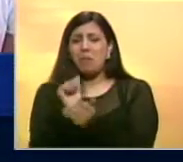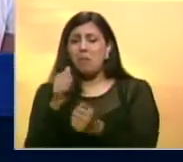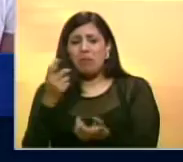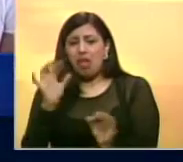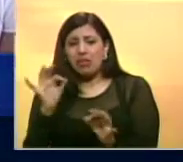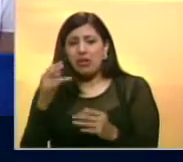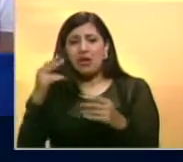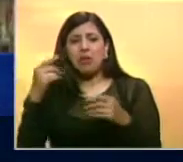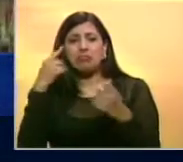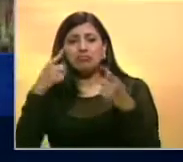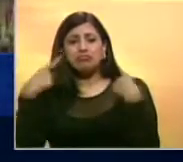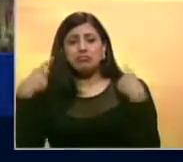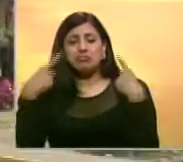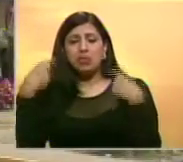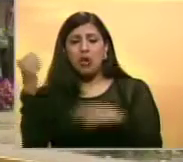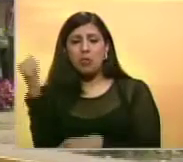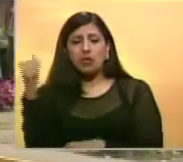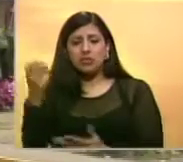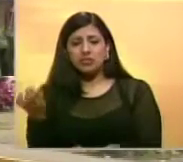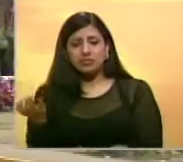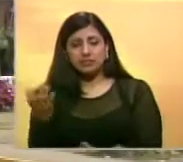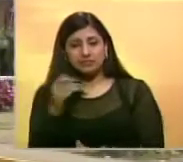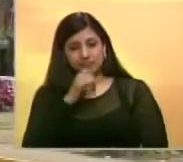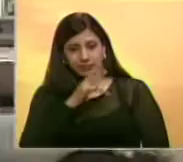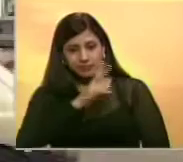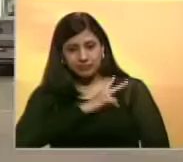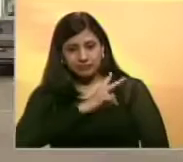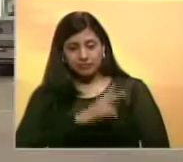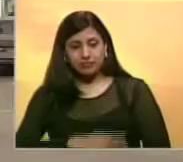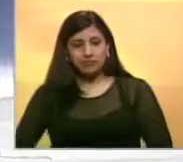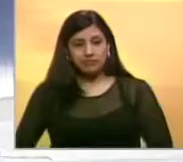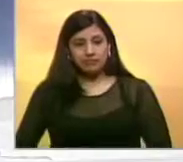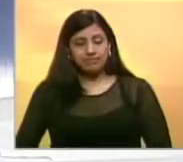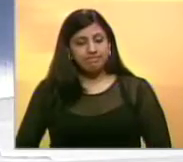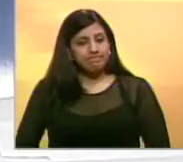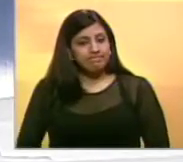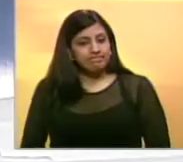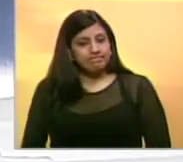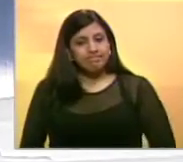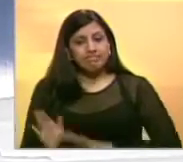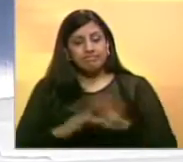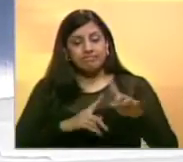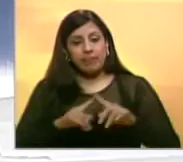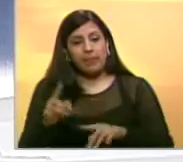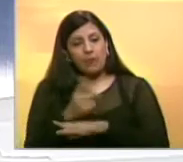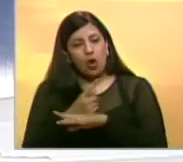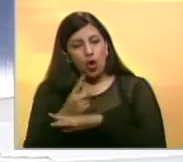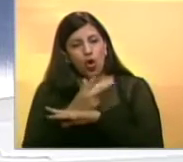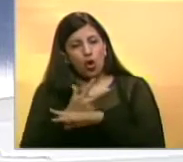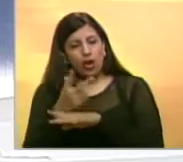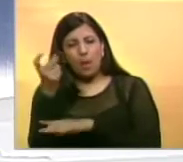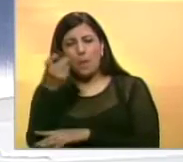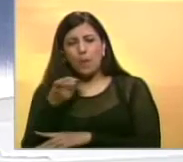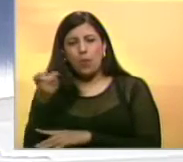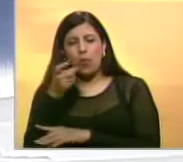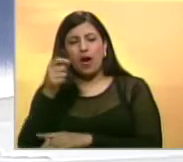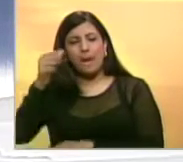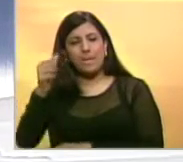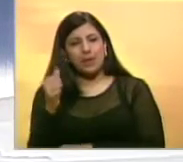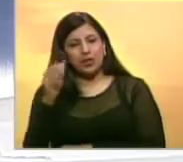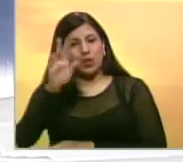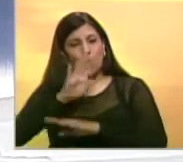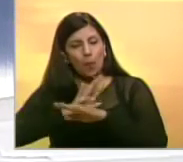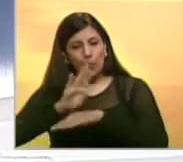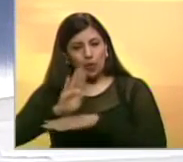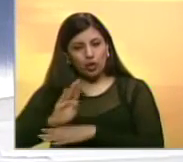bien gracias. Bexy Betancourt Noticiero, Benevisión. Luego de varias horas de intensa búsqueda funcionarios de